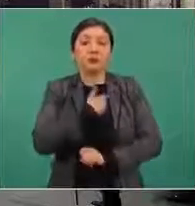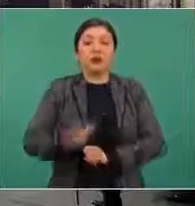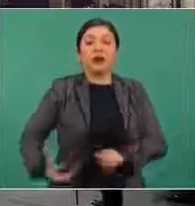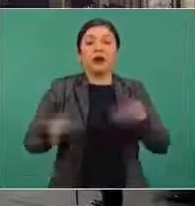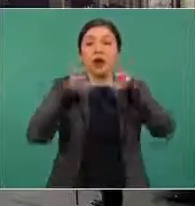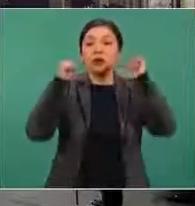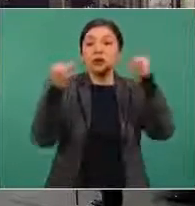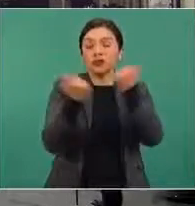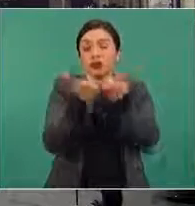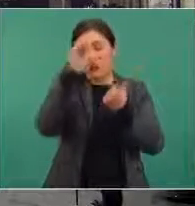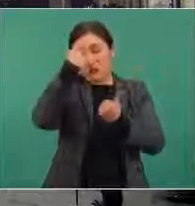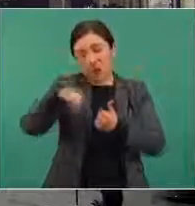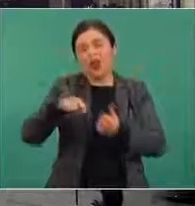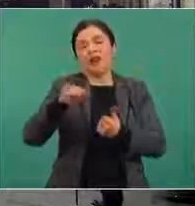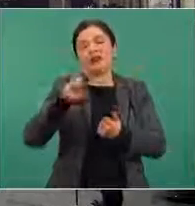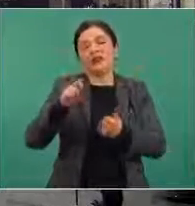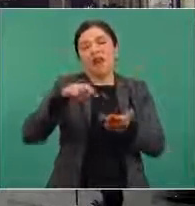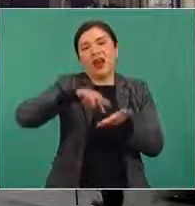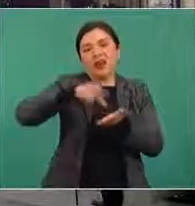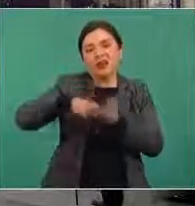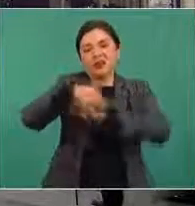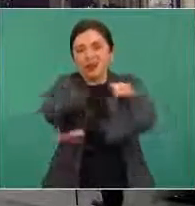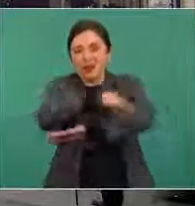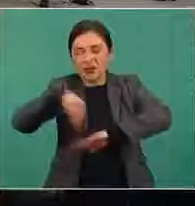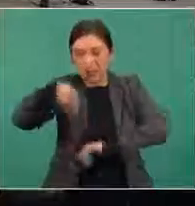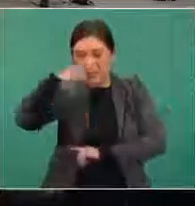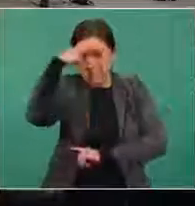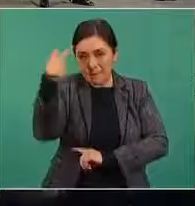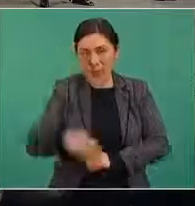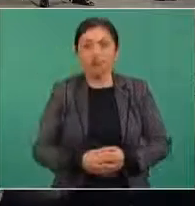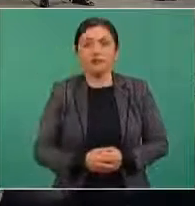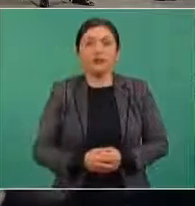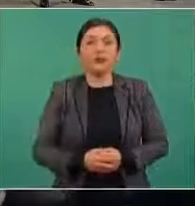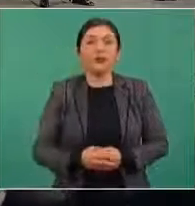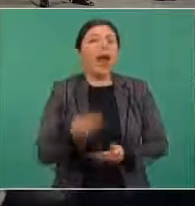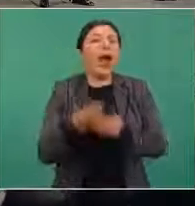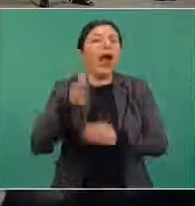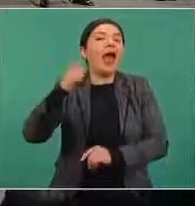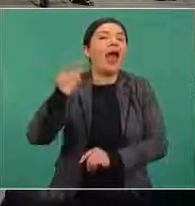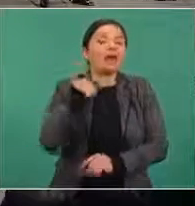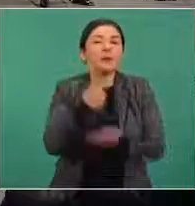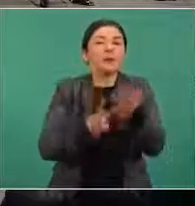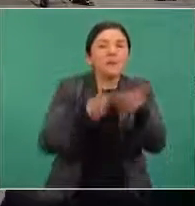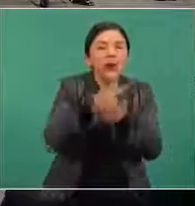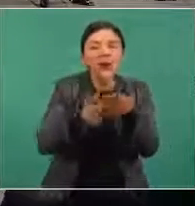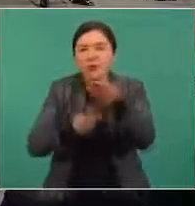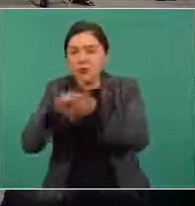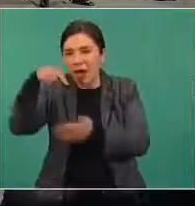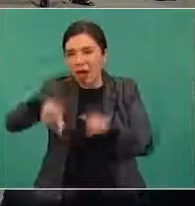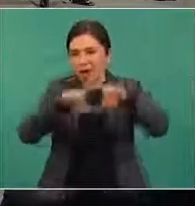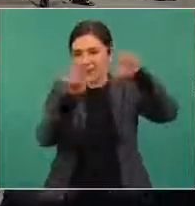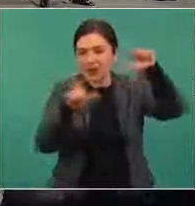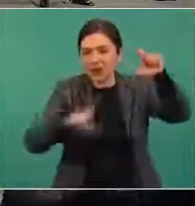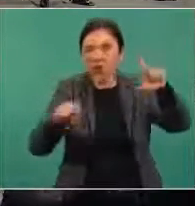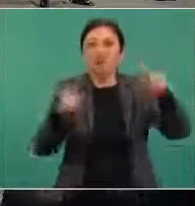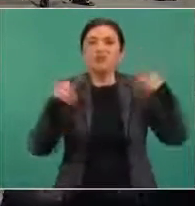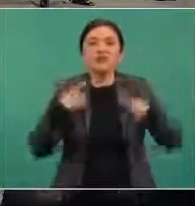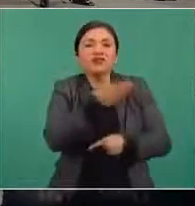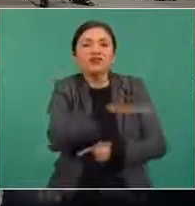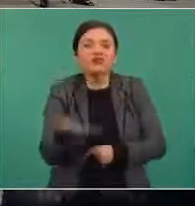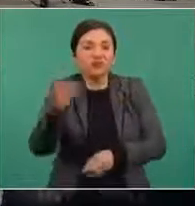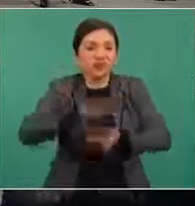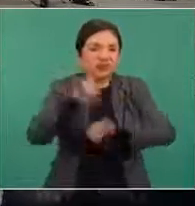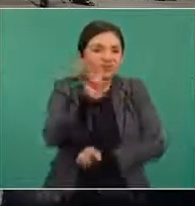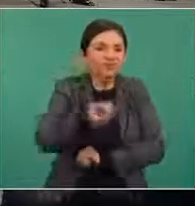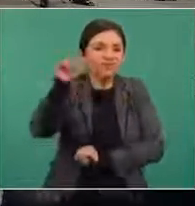Arquitectos de México, miembros del Presidio en Premios Nacionales, distinguida concurrencia, amigas y amigos